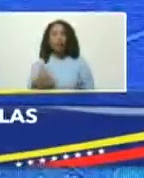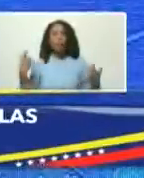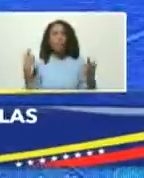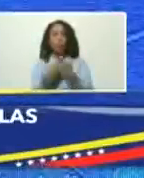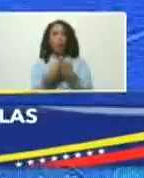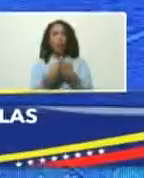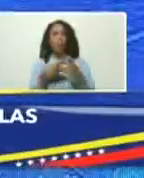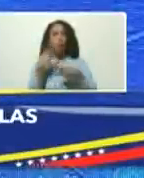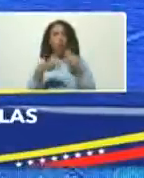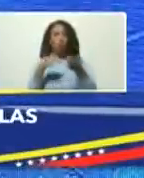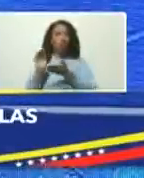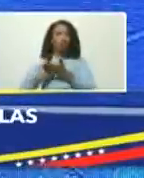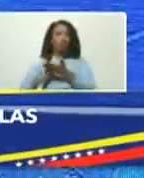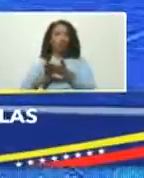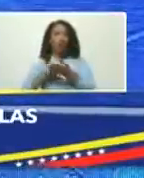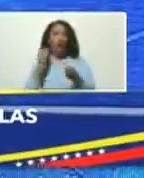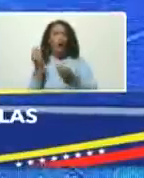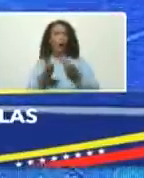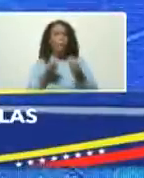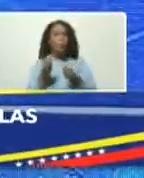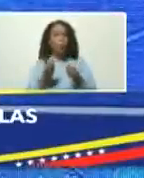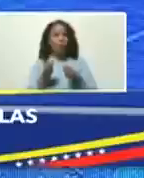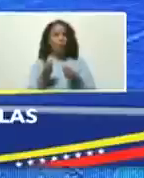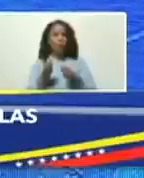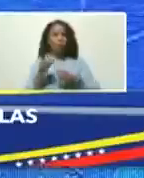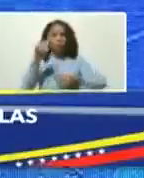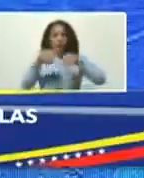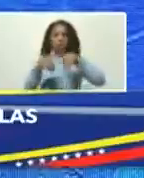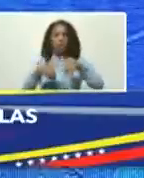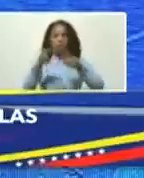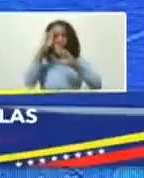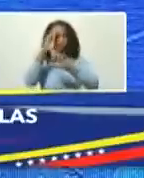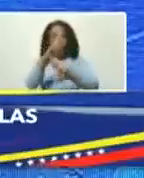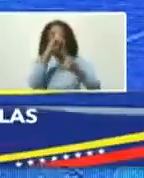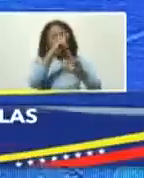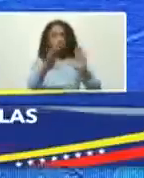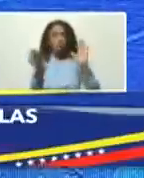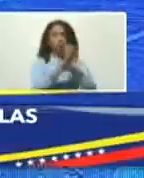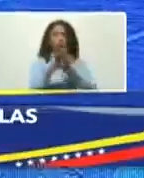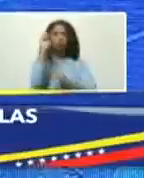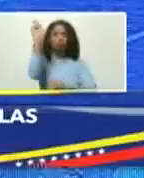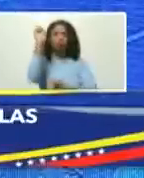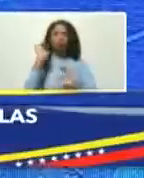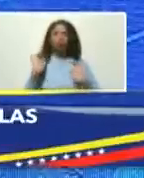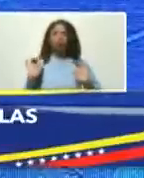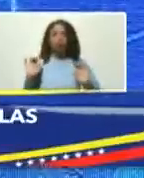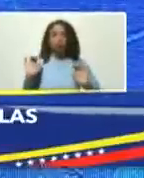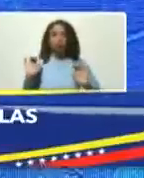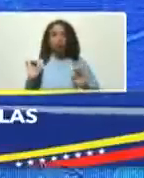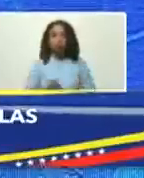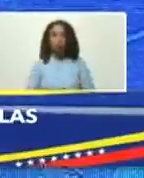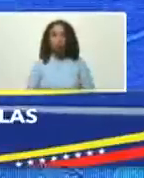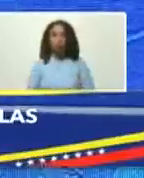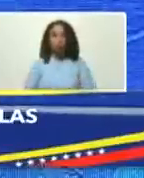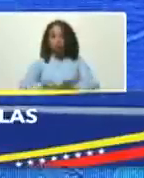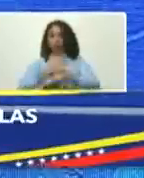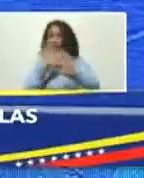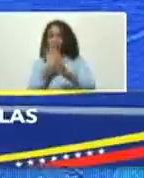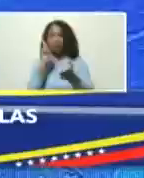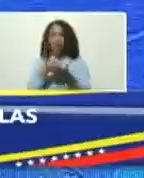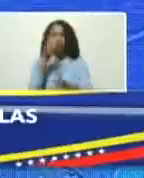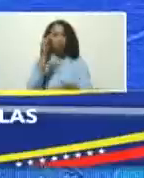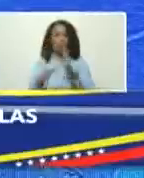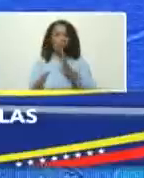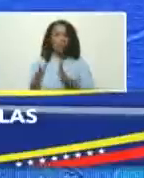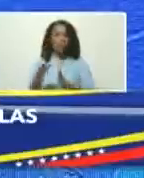políticos se resuelven con elecciones respetando la constitución ya llegará la elección